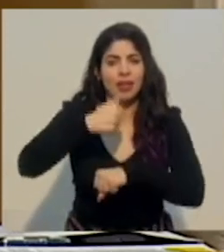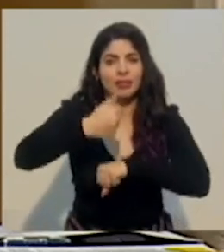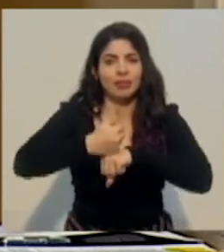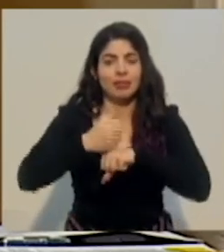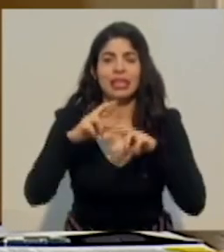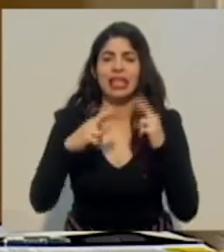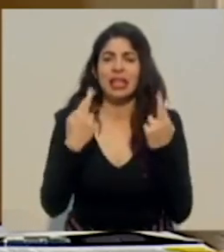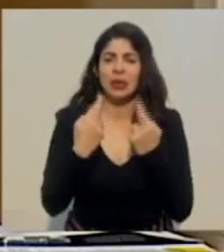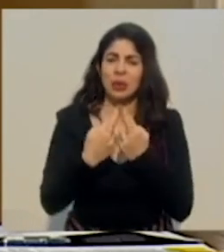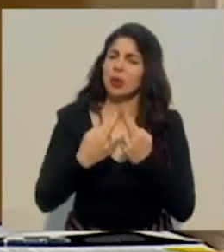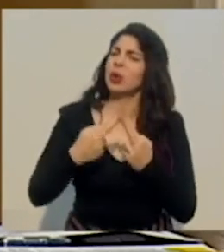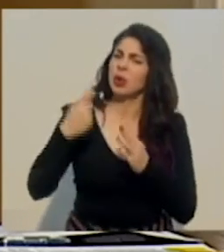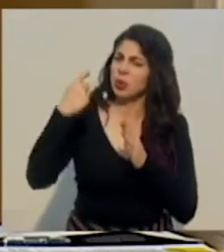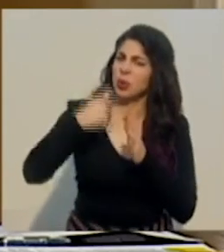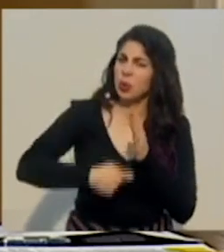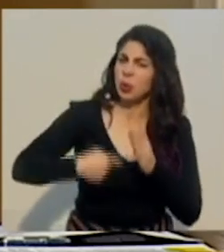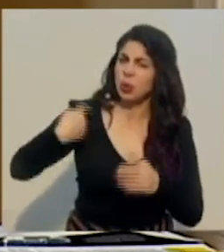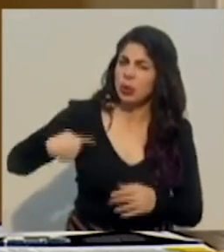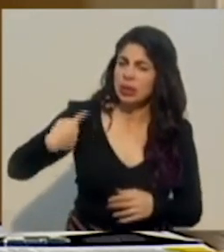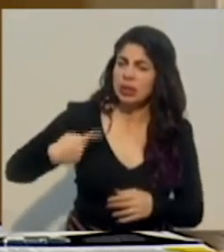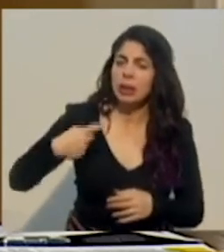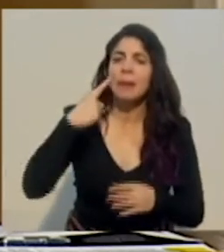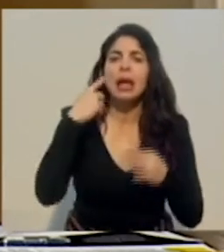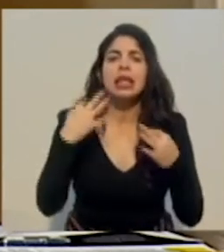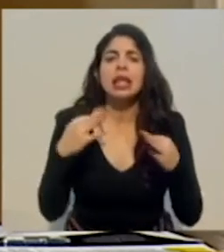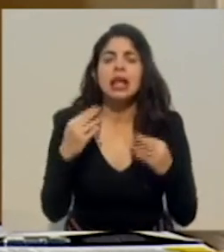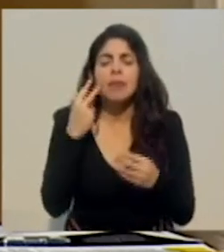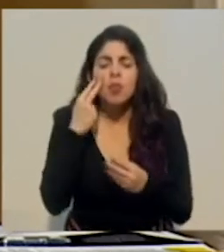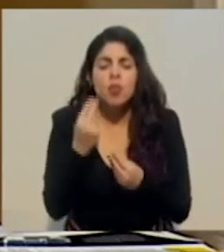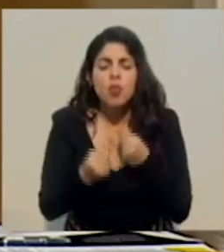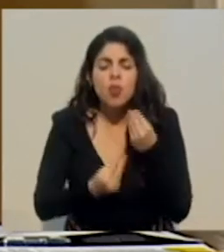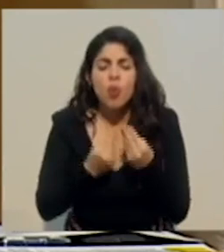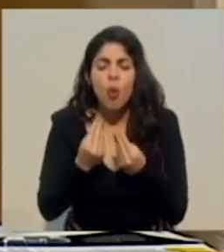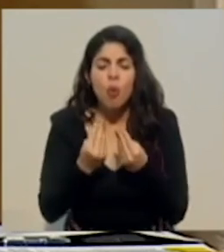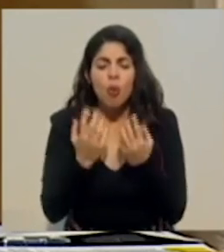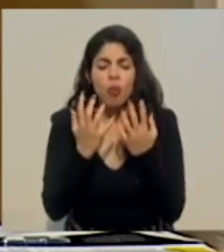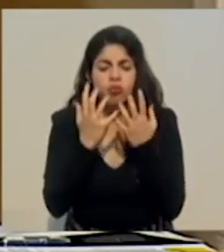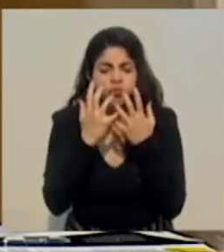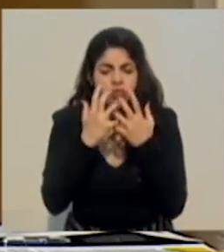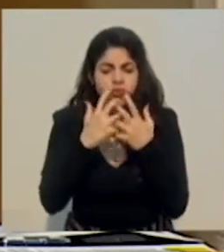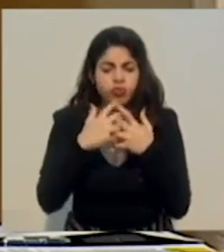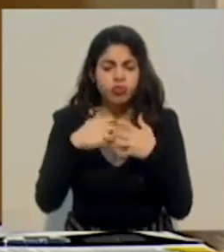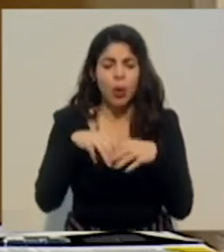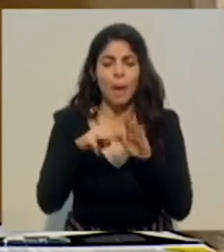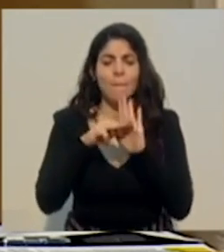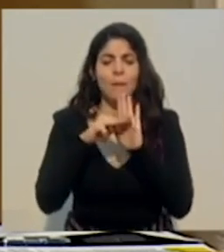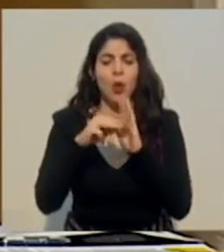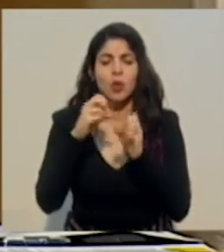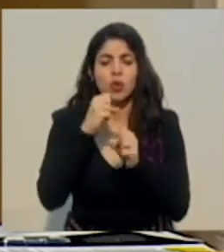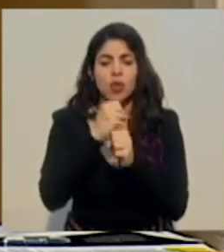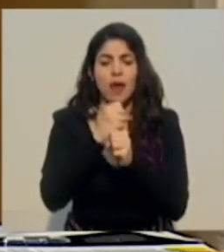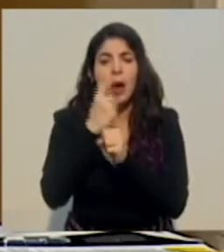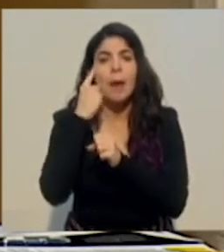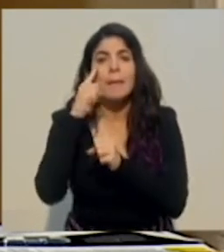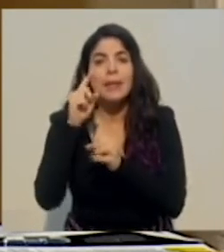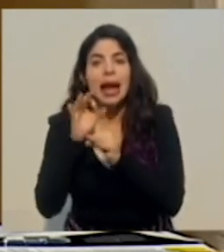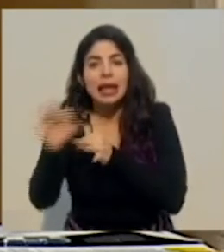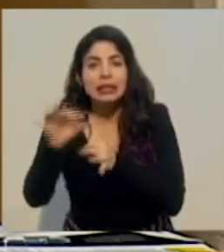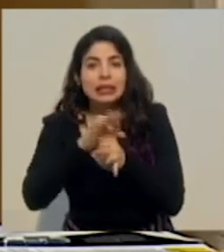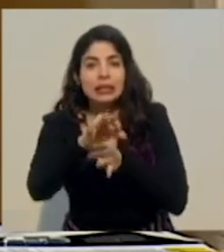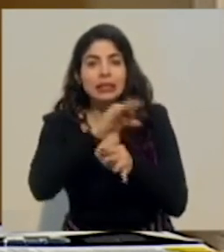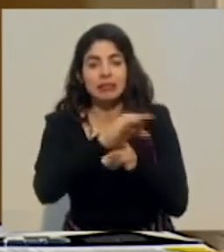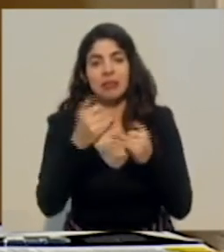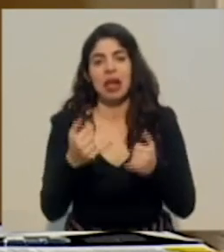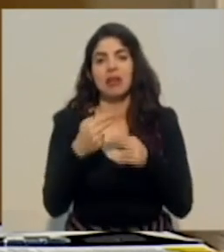para tratar de articular el modelo de trabajo en los territorios que hemos denominado Costa